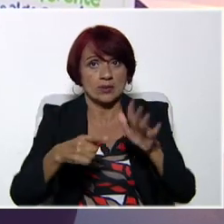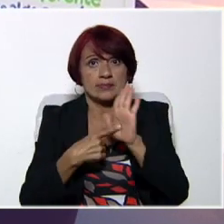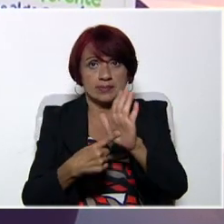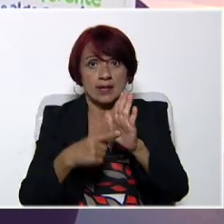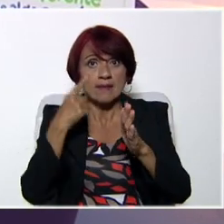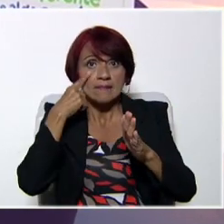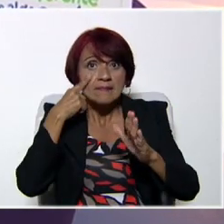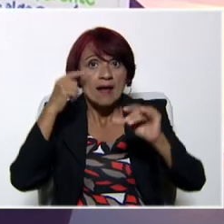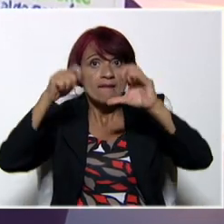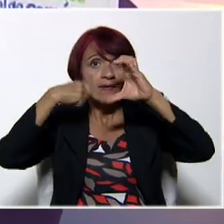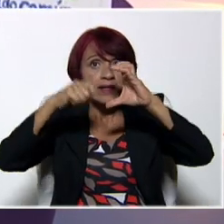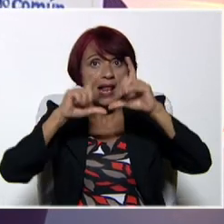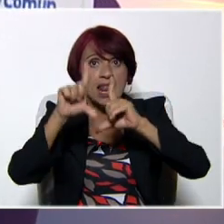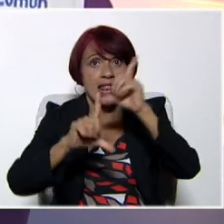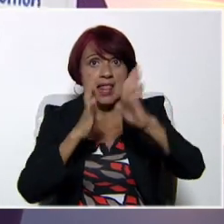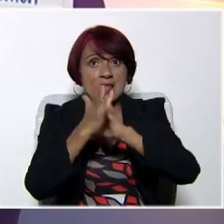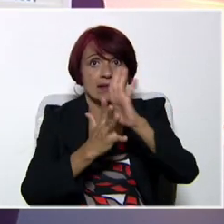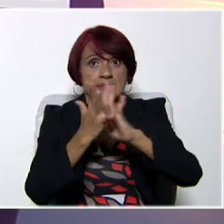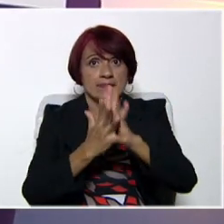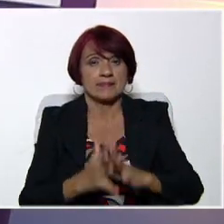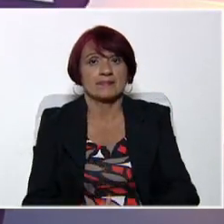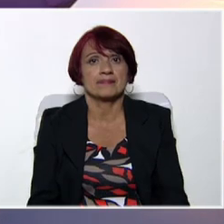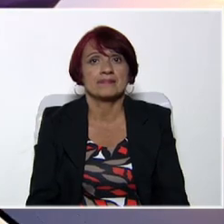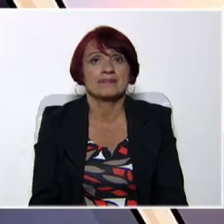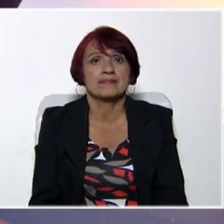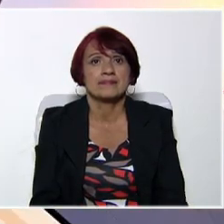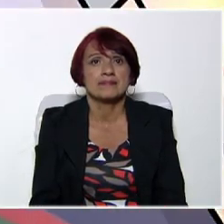ver el video en lengua de señas venezolana.